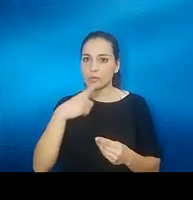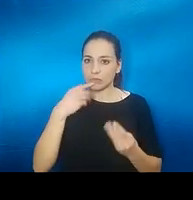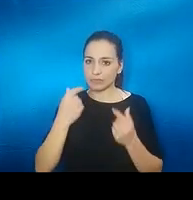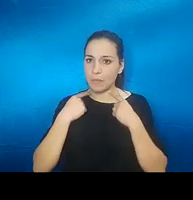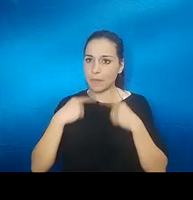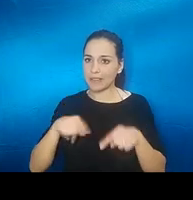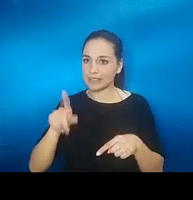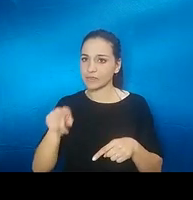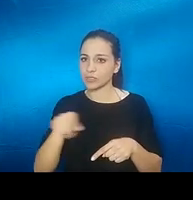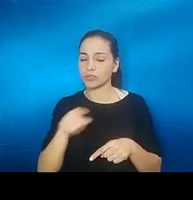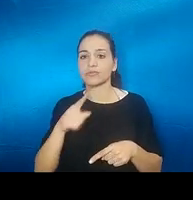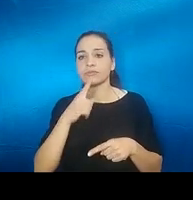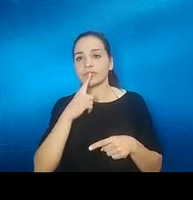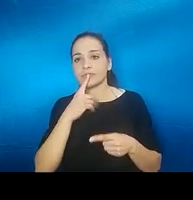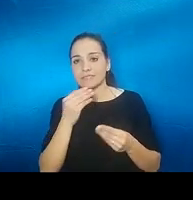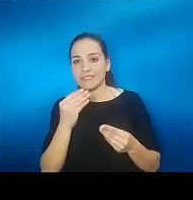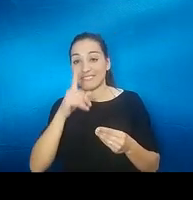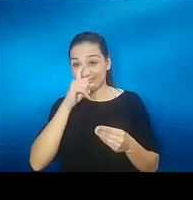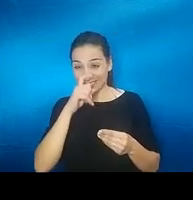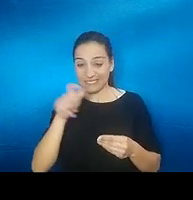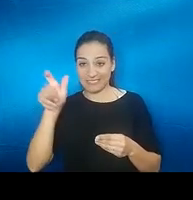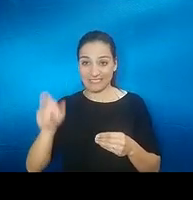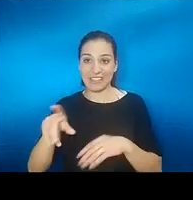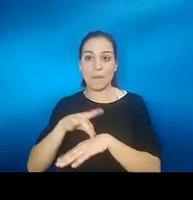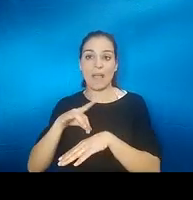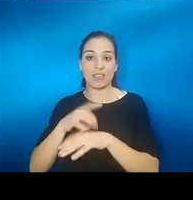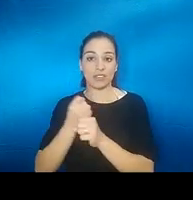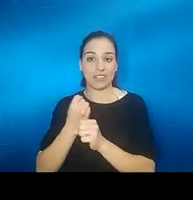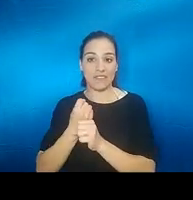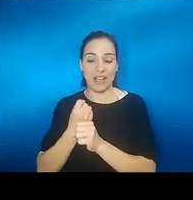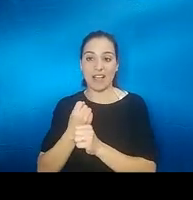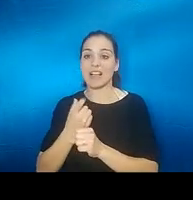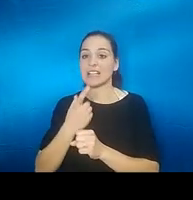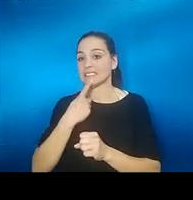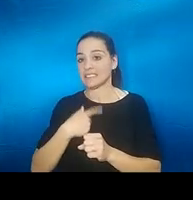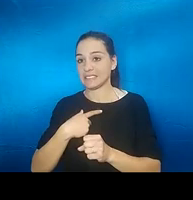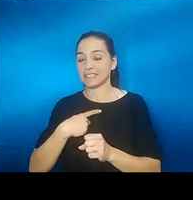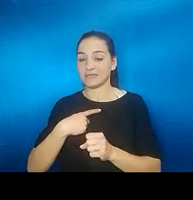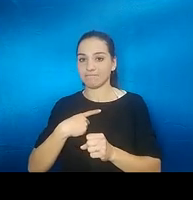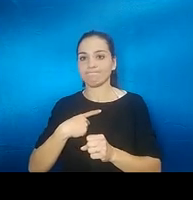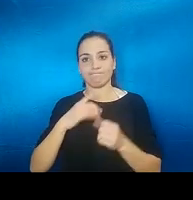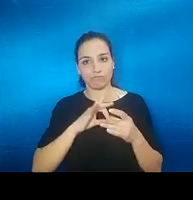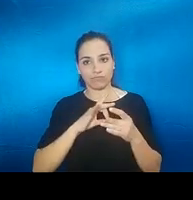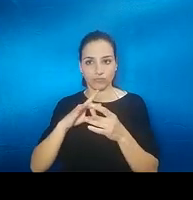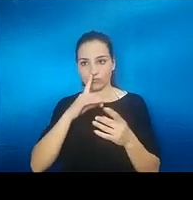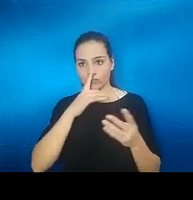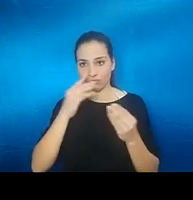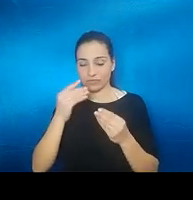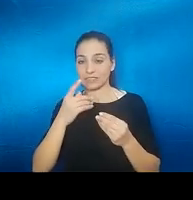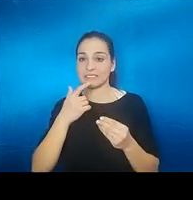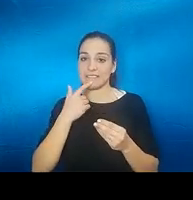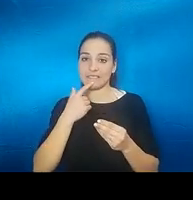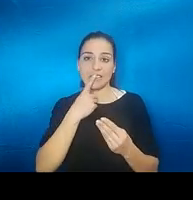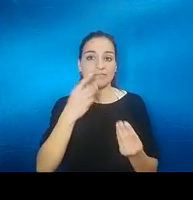ver yo el gusto recuerdo que uno de los médicos me dijo que estaba estrechamente relacionado con el olfato que iba a dejar de